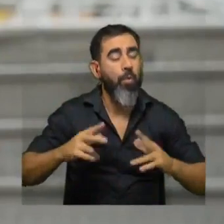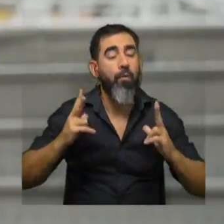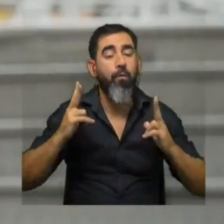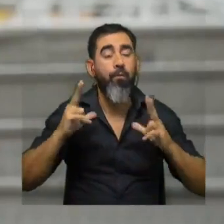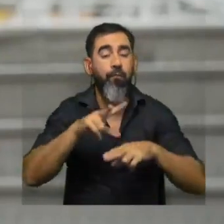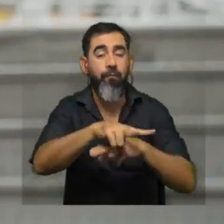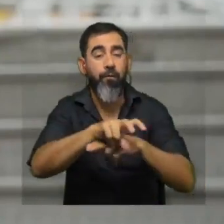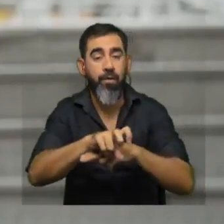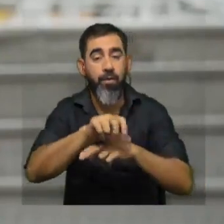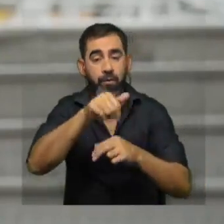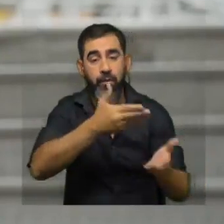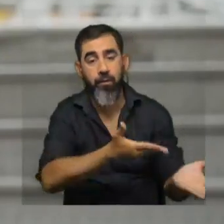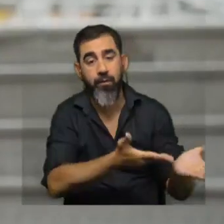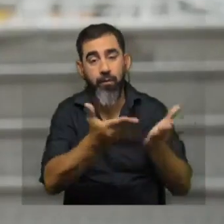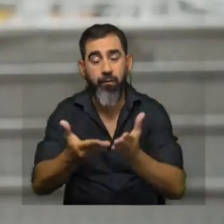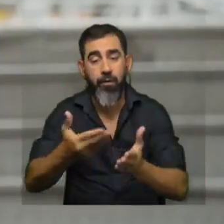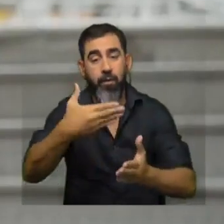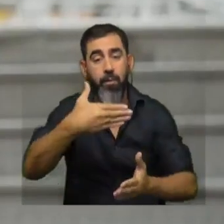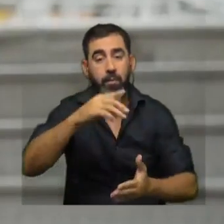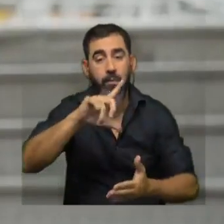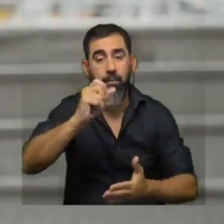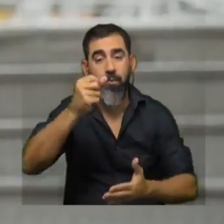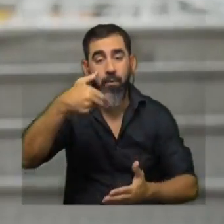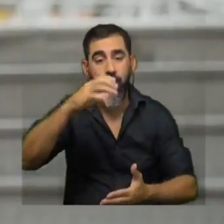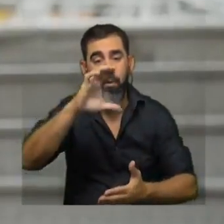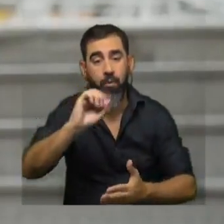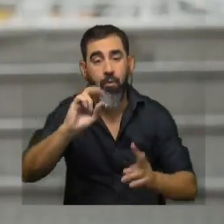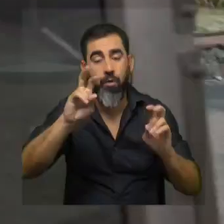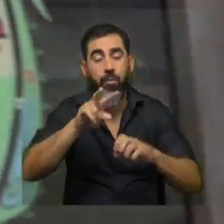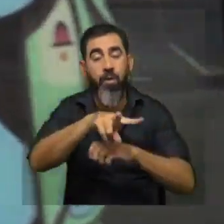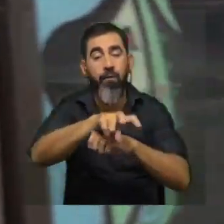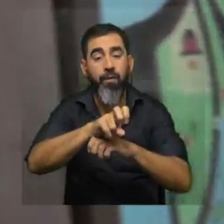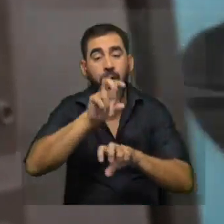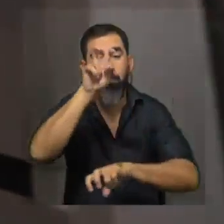hoy invitamos a Ernesto Blanco para hablar de física en el Parque Rodó